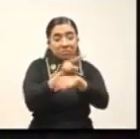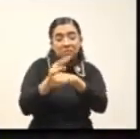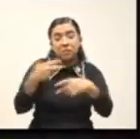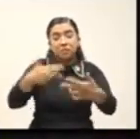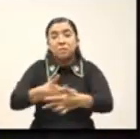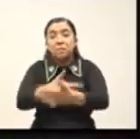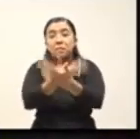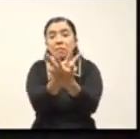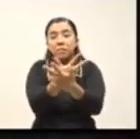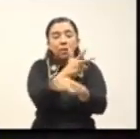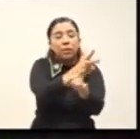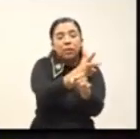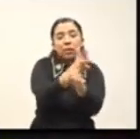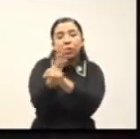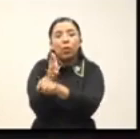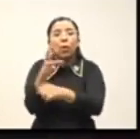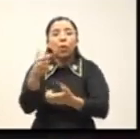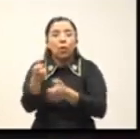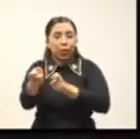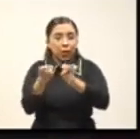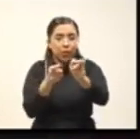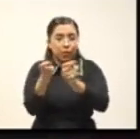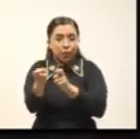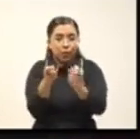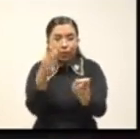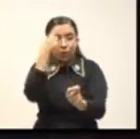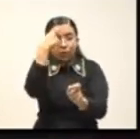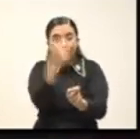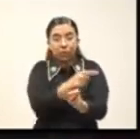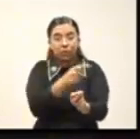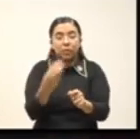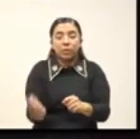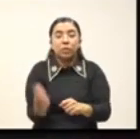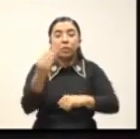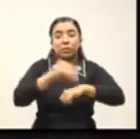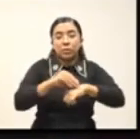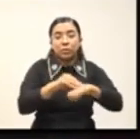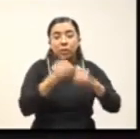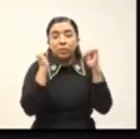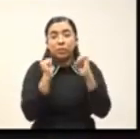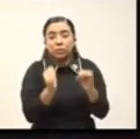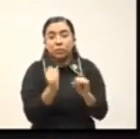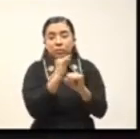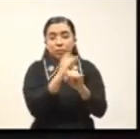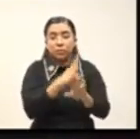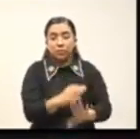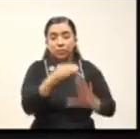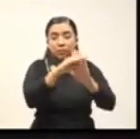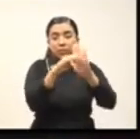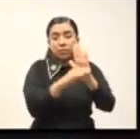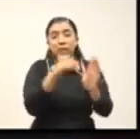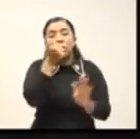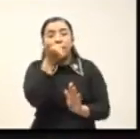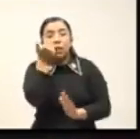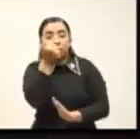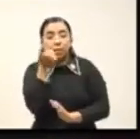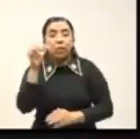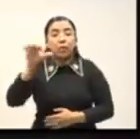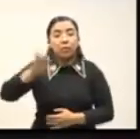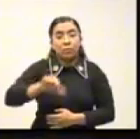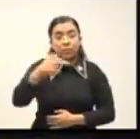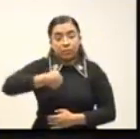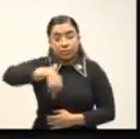para tener un mayor control y vigilancia, brindando con ellos certeza y seguridad para todo el alumnado. Hoy en día,